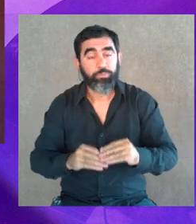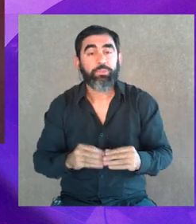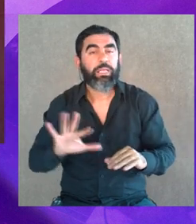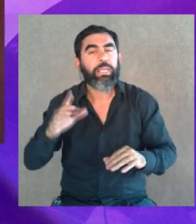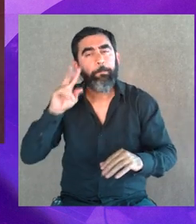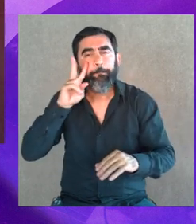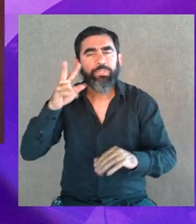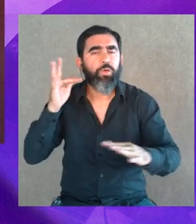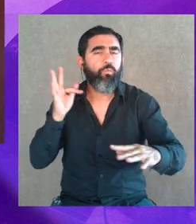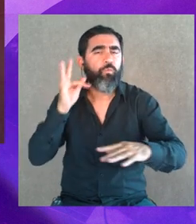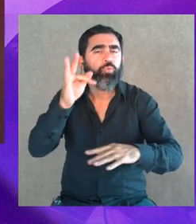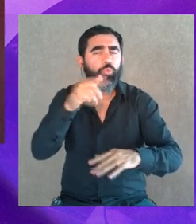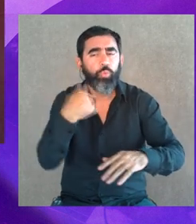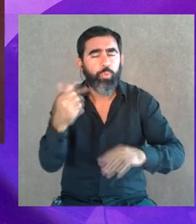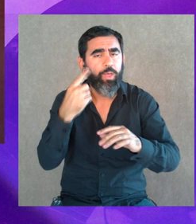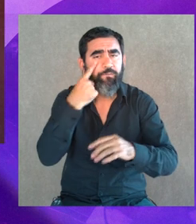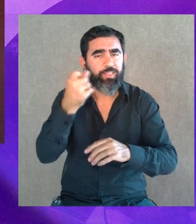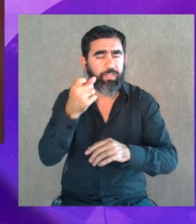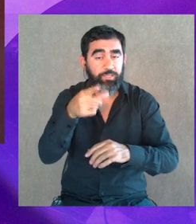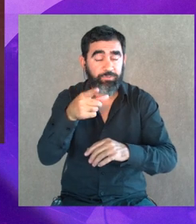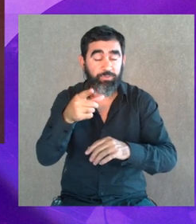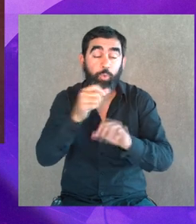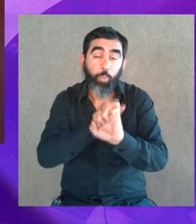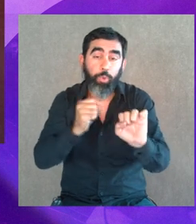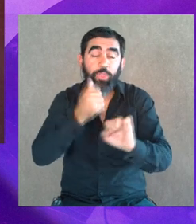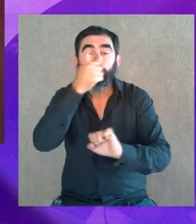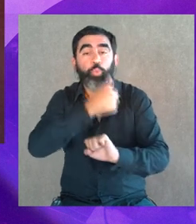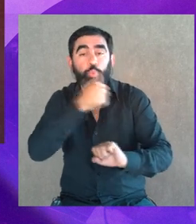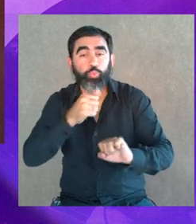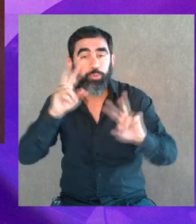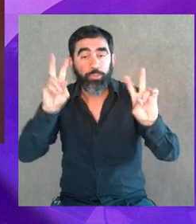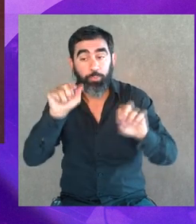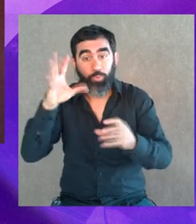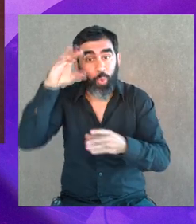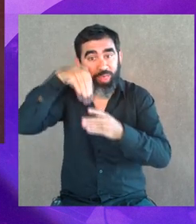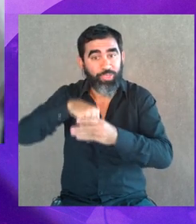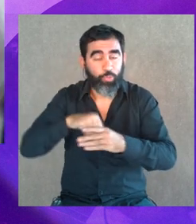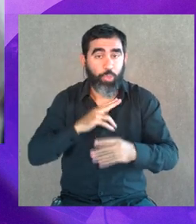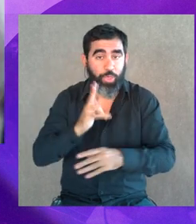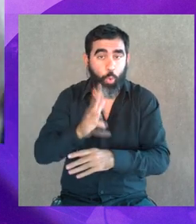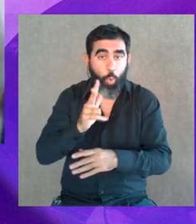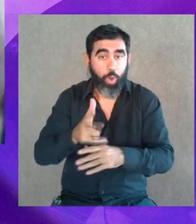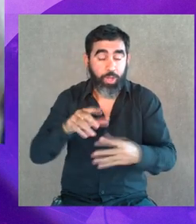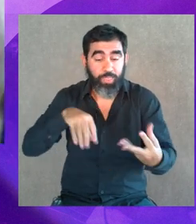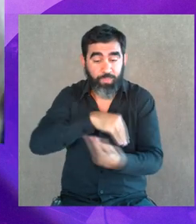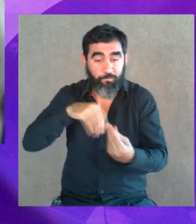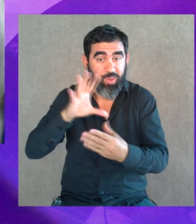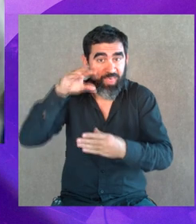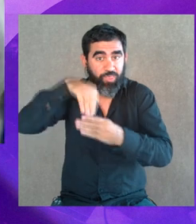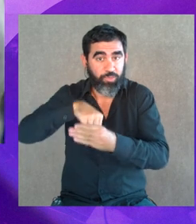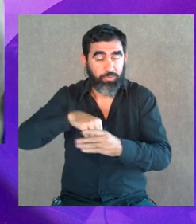¿y qué proyección hay para evitar o para poder subsanar? Porque esto pasa dentro de las casas, dentro de las familias.